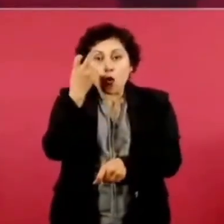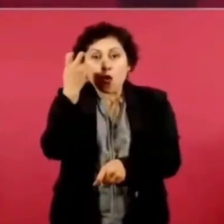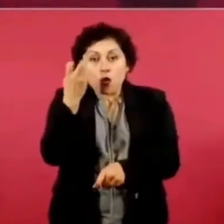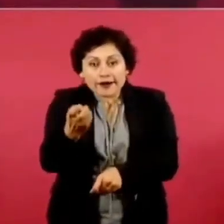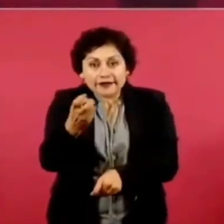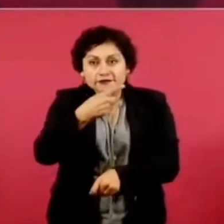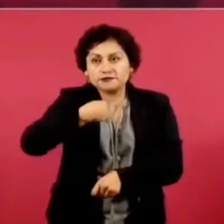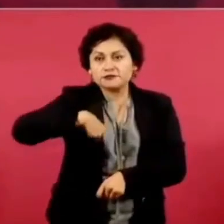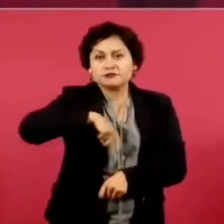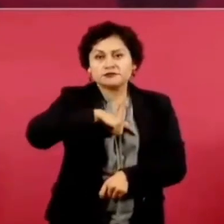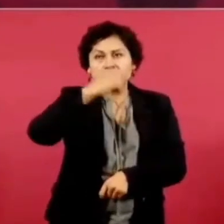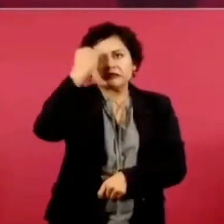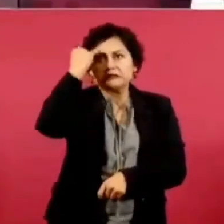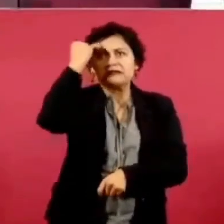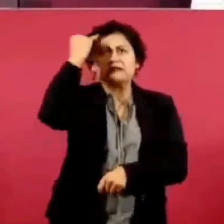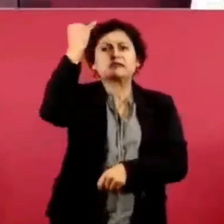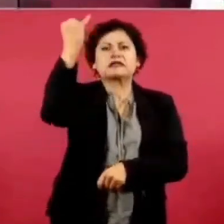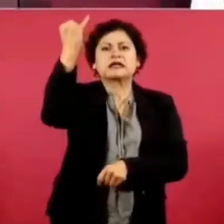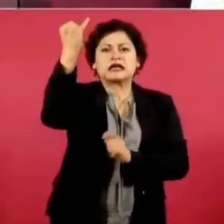realidad,